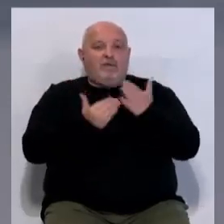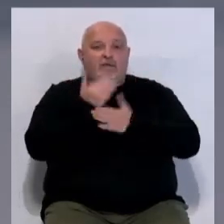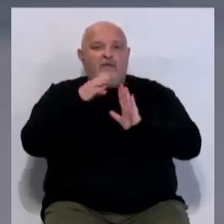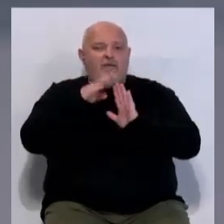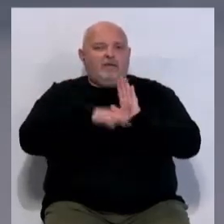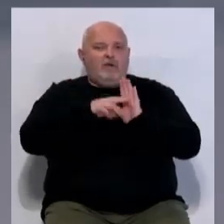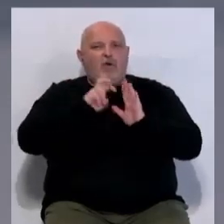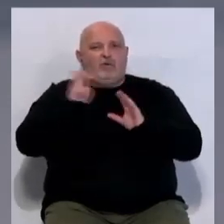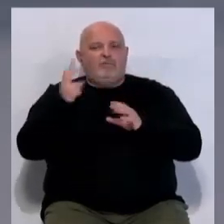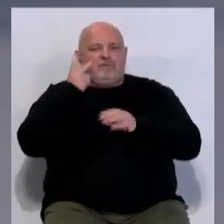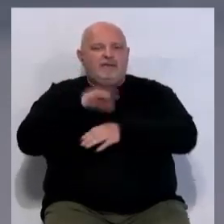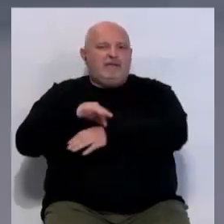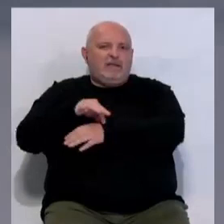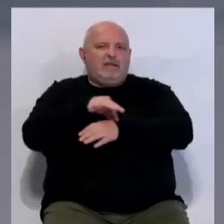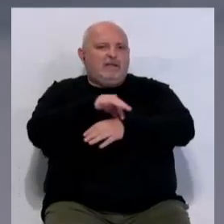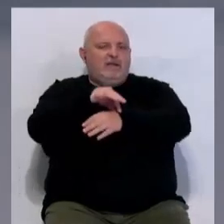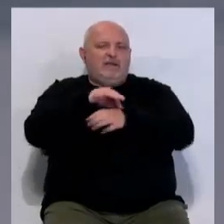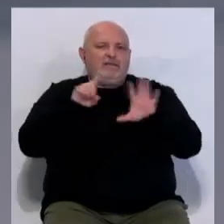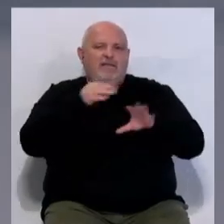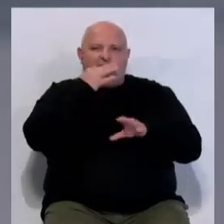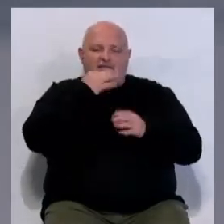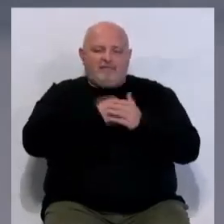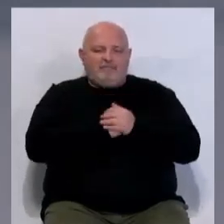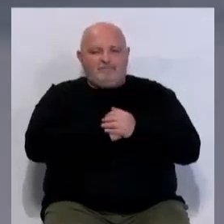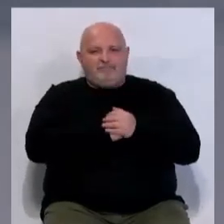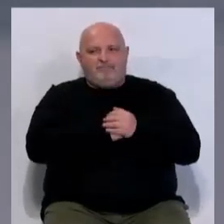programada una visita guiada a las seis de la tarde.